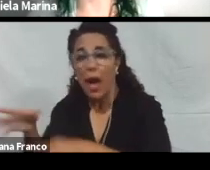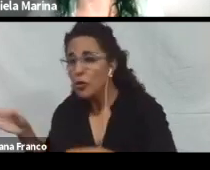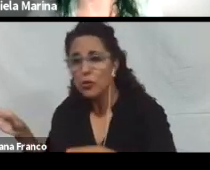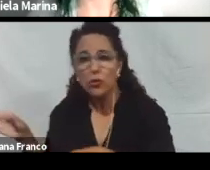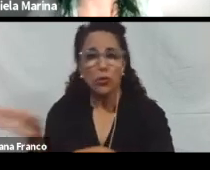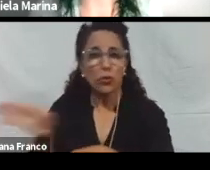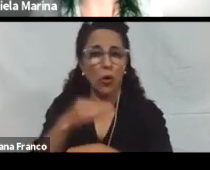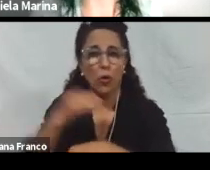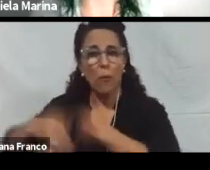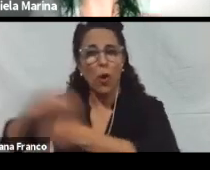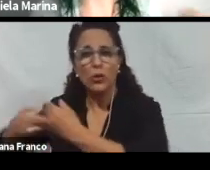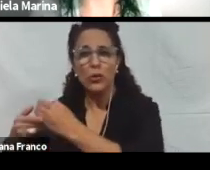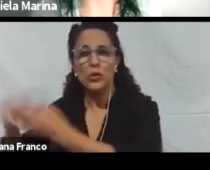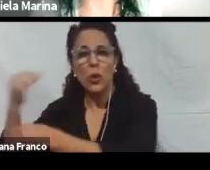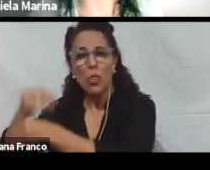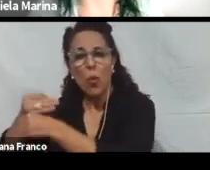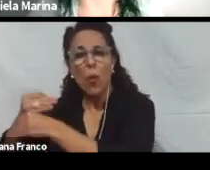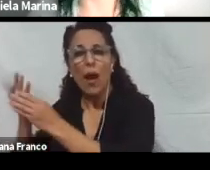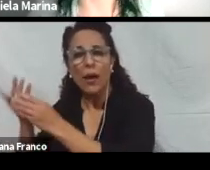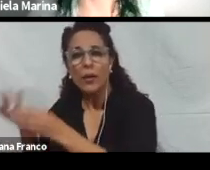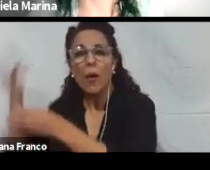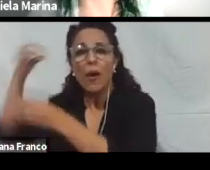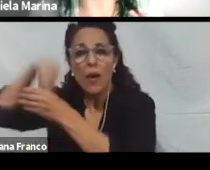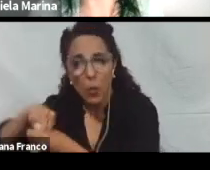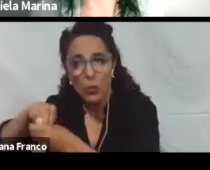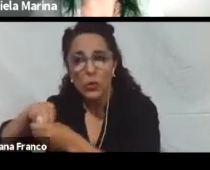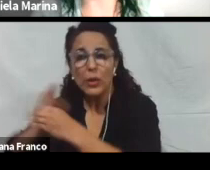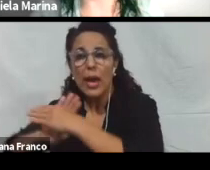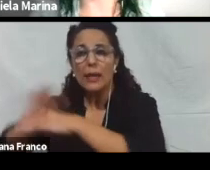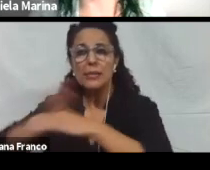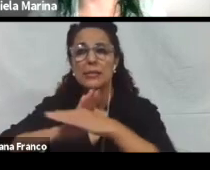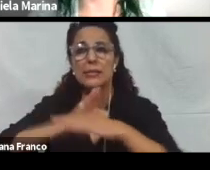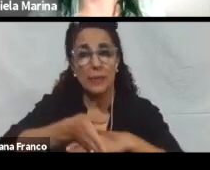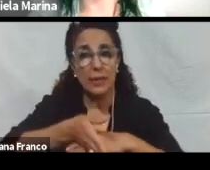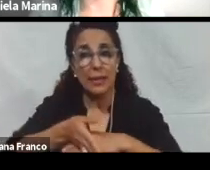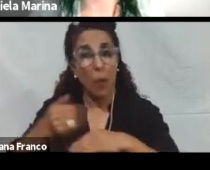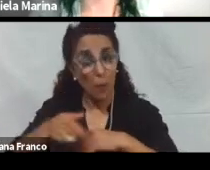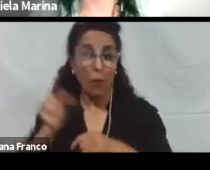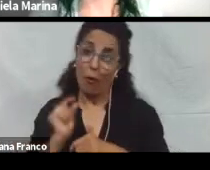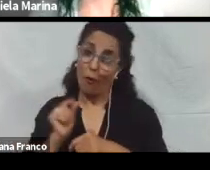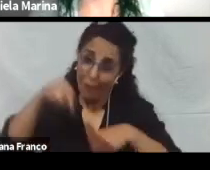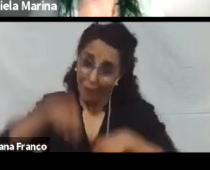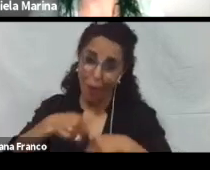educativo en materia de inclusión y de accesibilidad, que es un poco lo que estamos haciendo hoy acá.